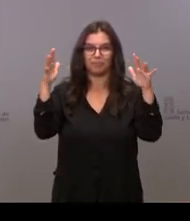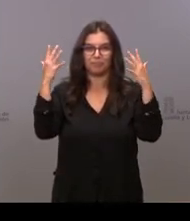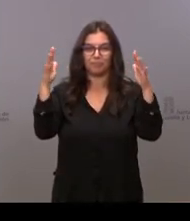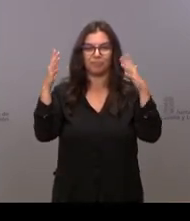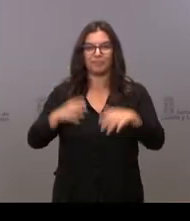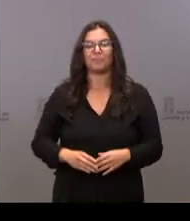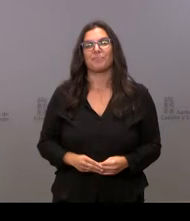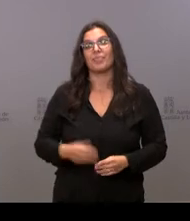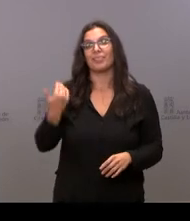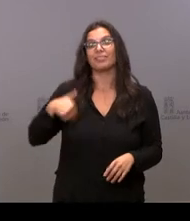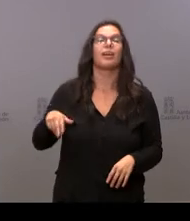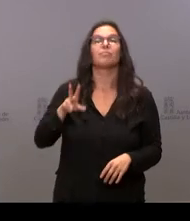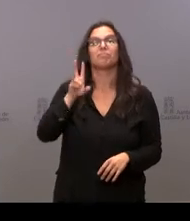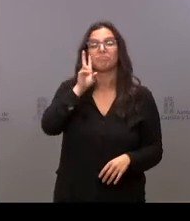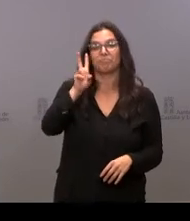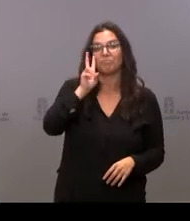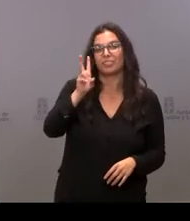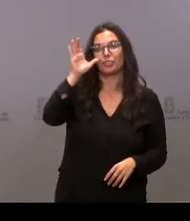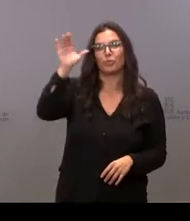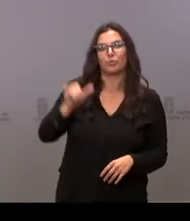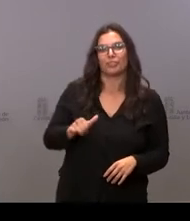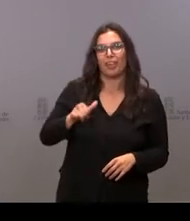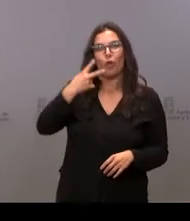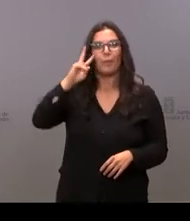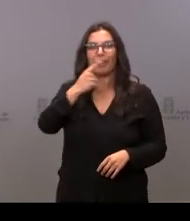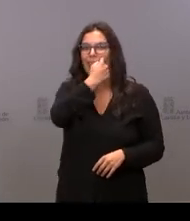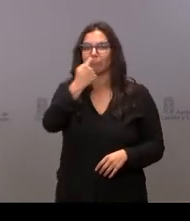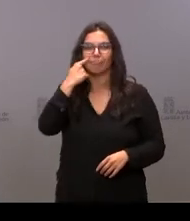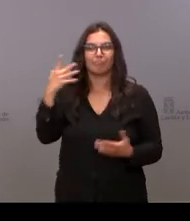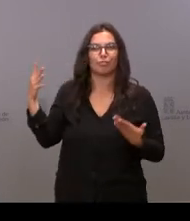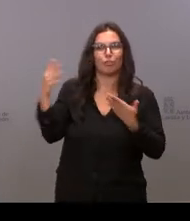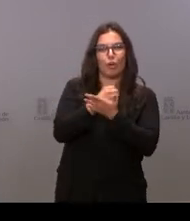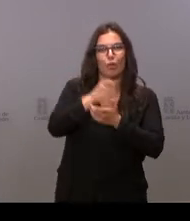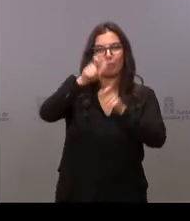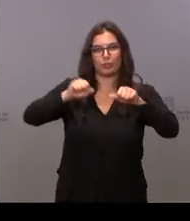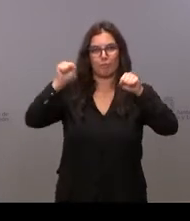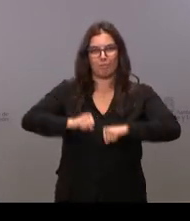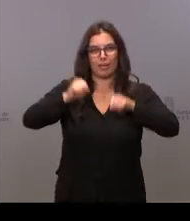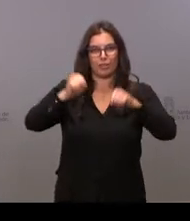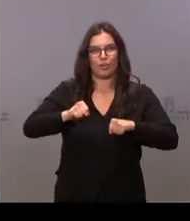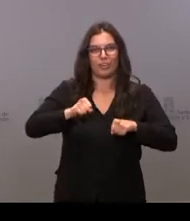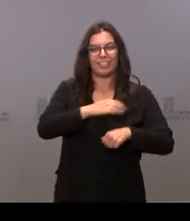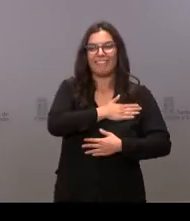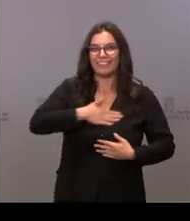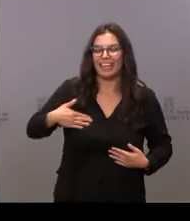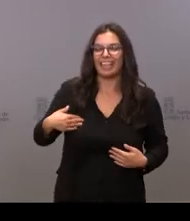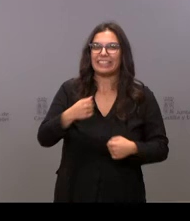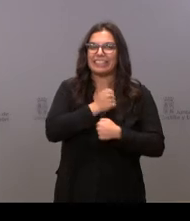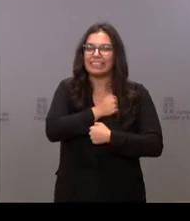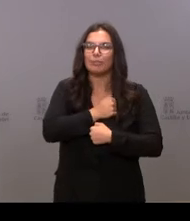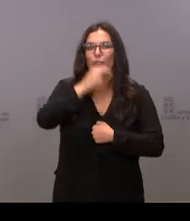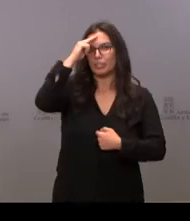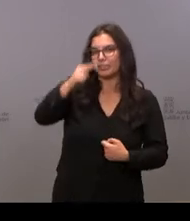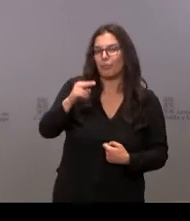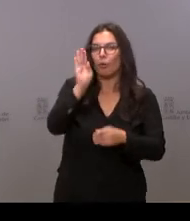Bueno, pues ya hemos visto y escuchado todos los testimonios de las personas mayores a quienes queremos, respetamos y cuidamos por todo lo que nos